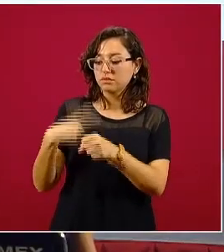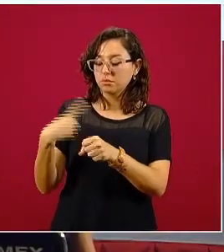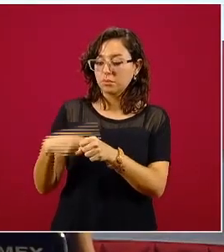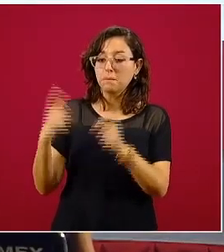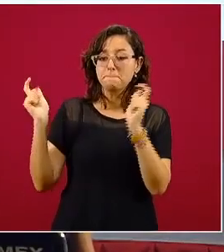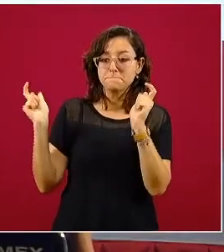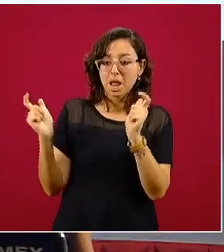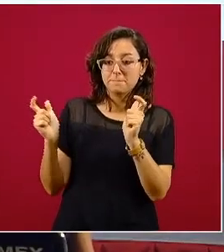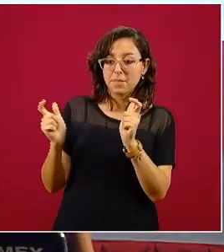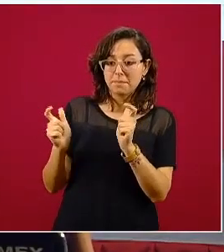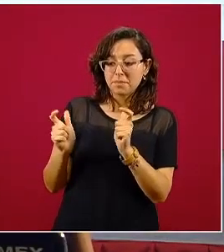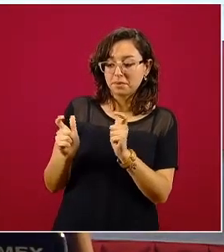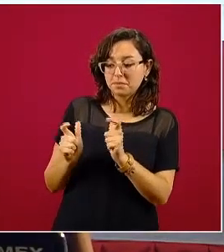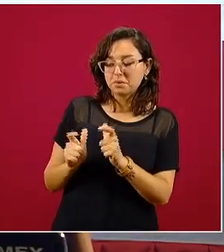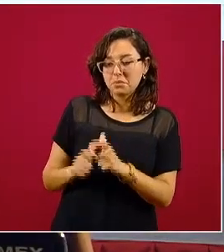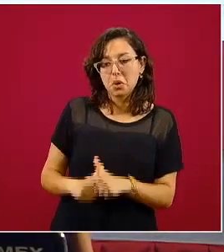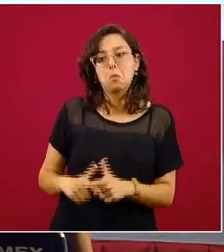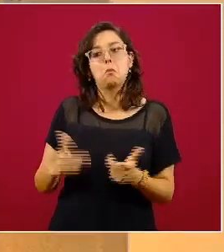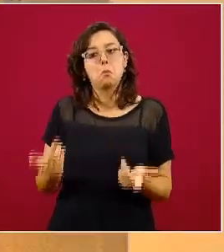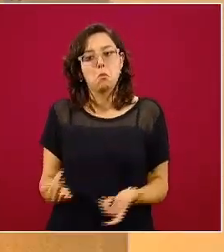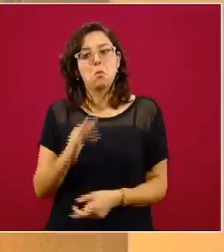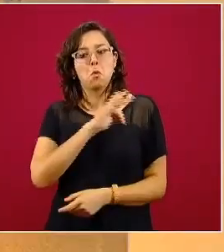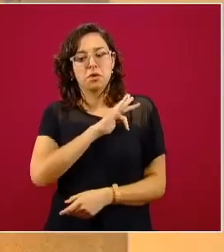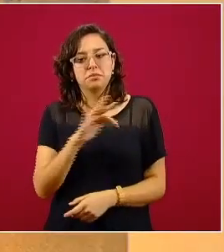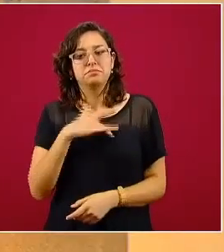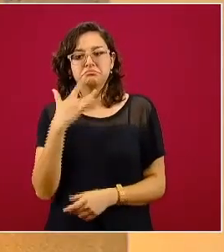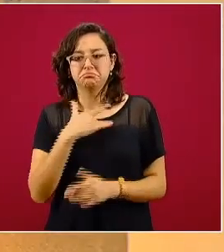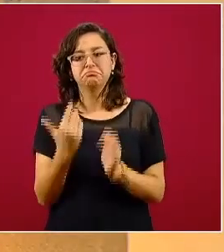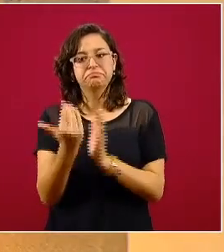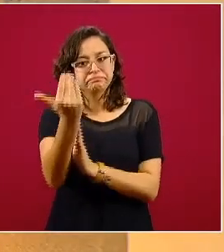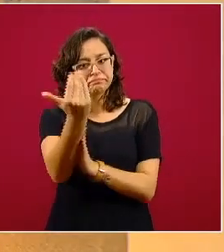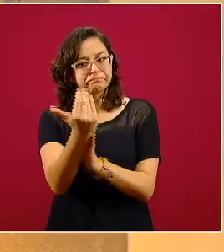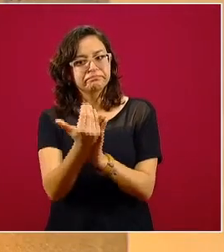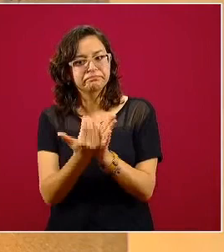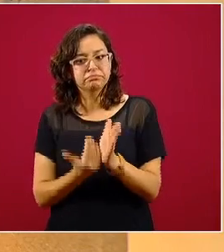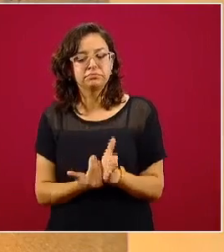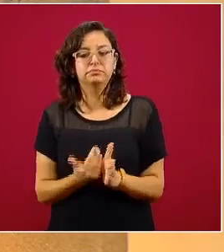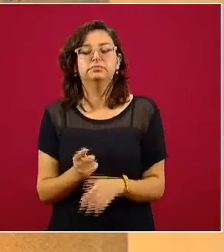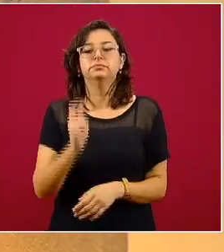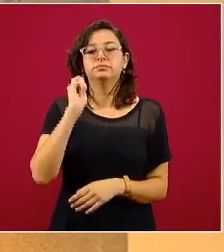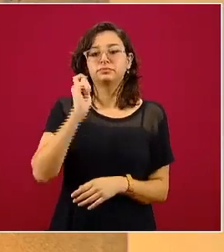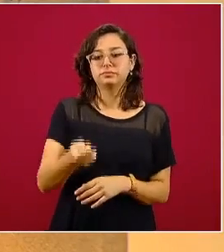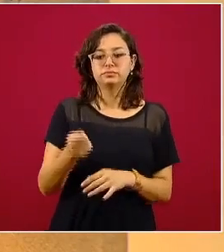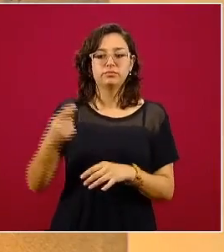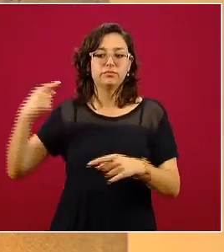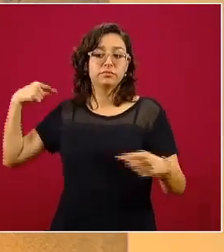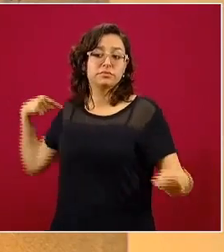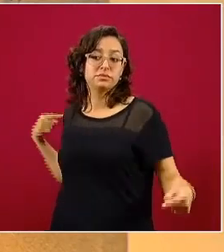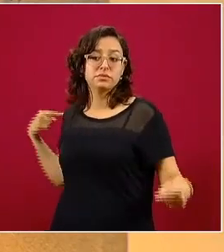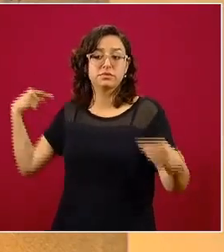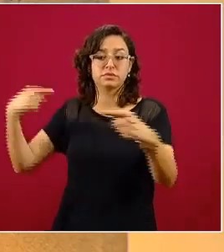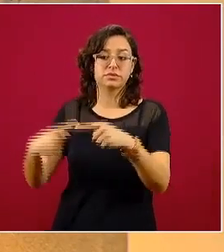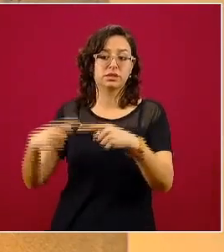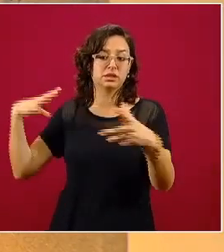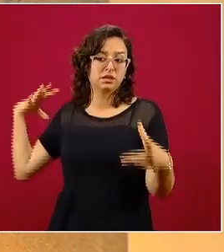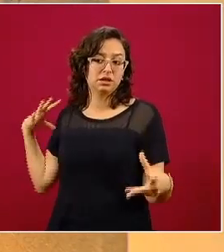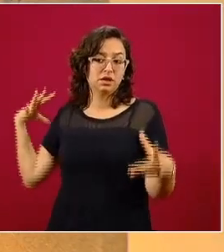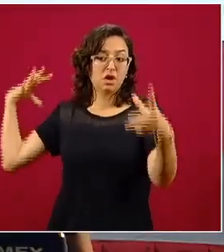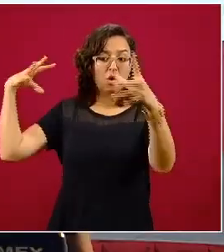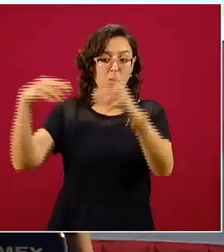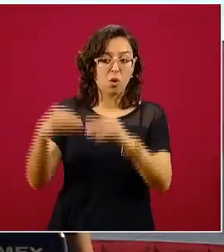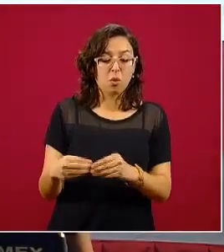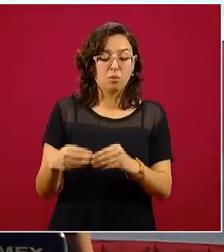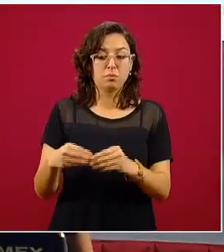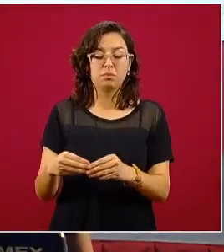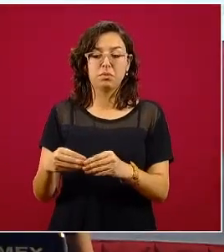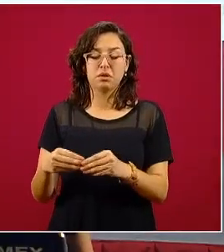también estar viendo que esta tendencia se puede empezar a presentar. Es decir, que más allá de todos los casos que se han acumulado desde que inició